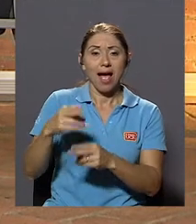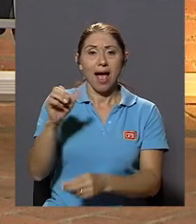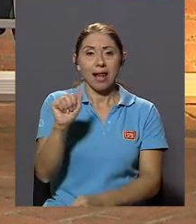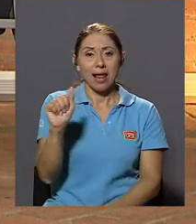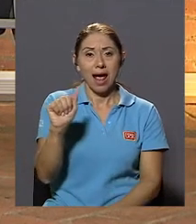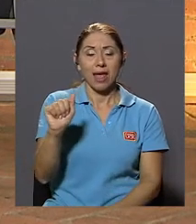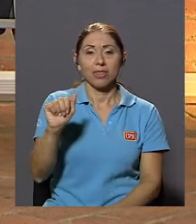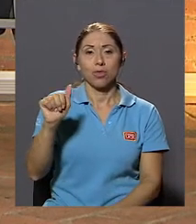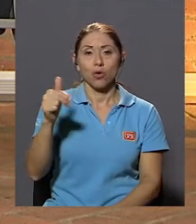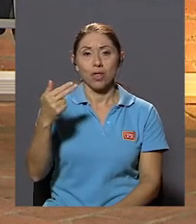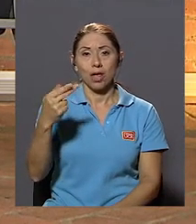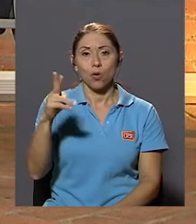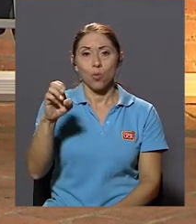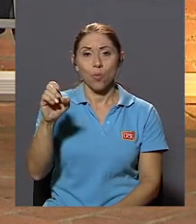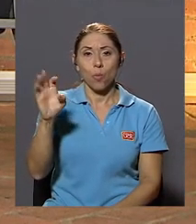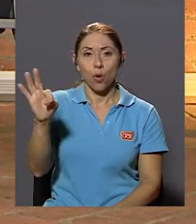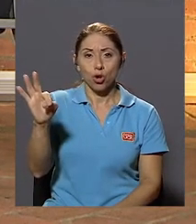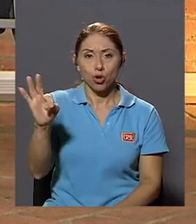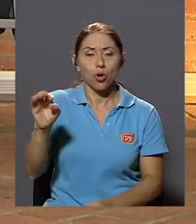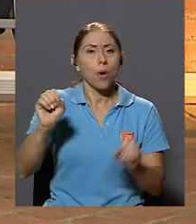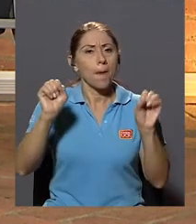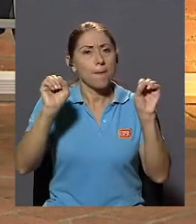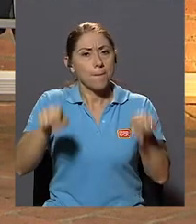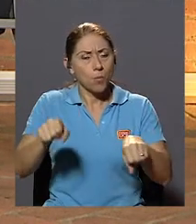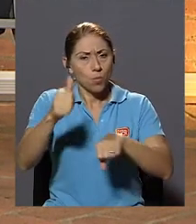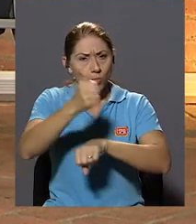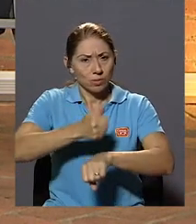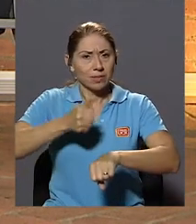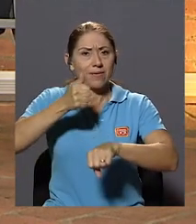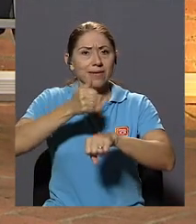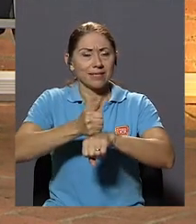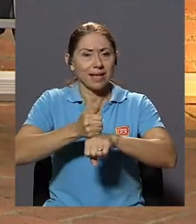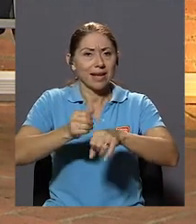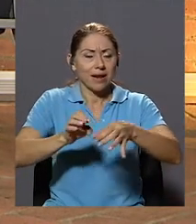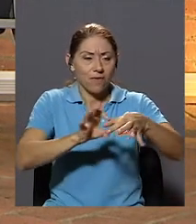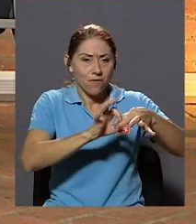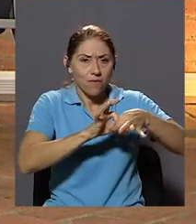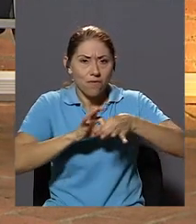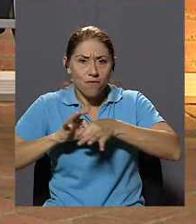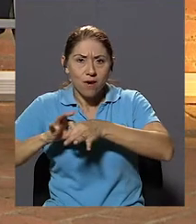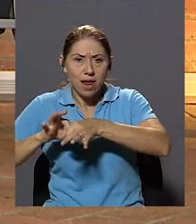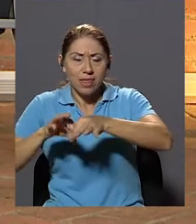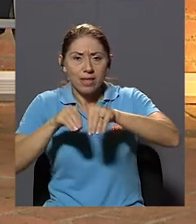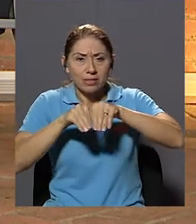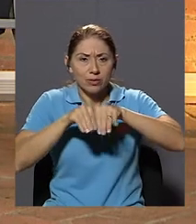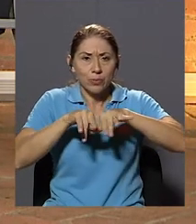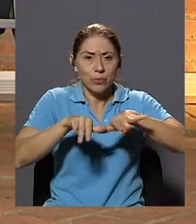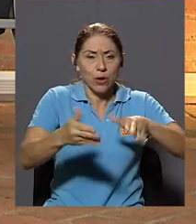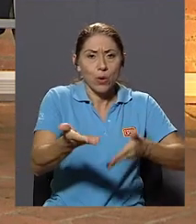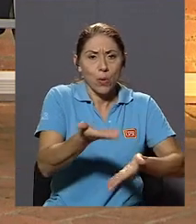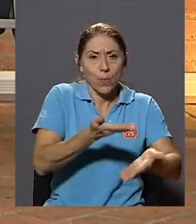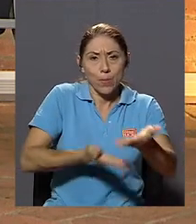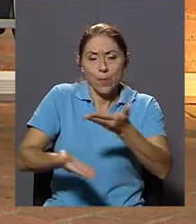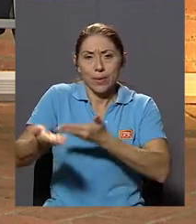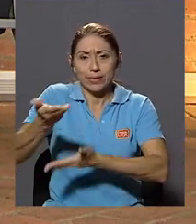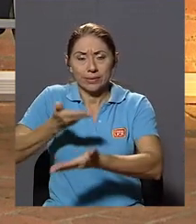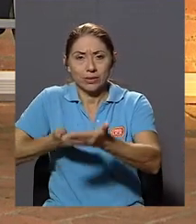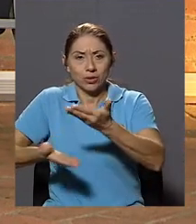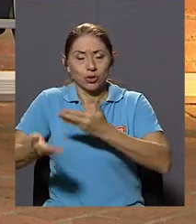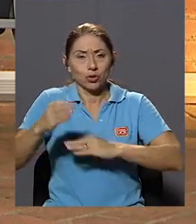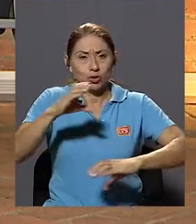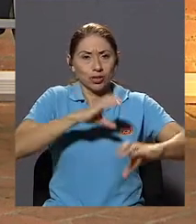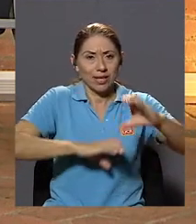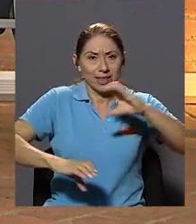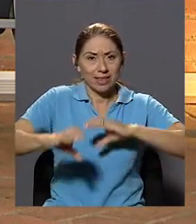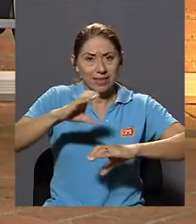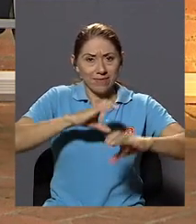Humboldt Fue capaz De establecer Redes de cooperación Científica Que lo llevaron